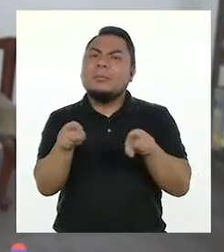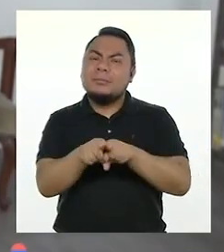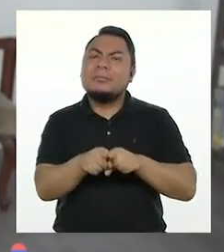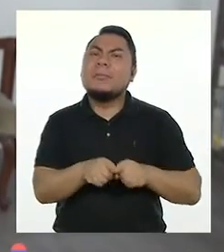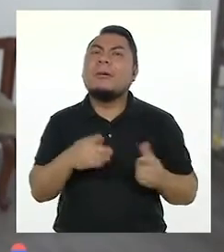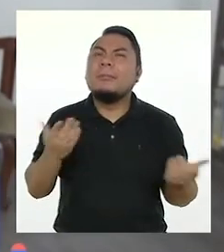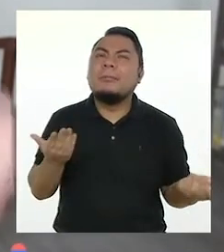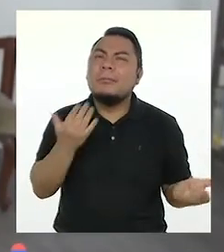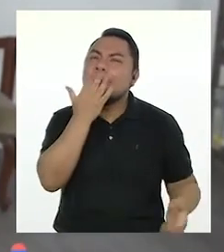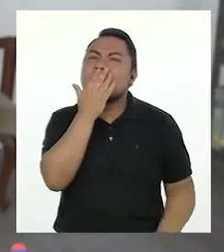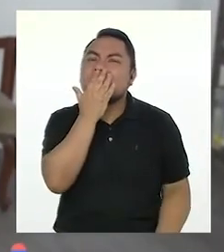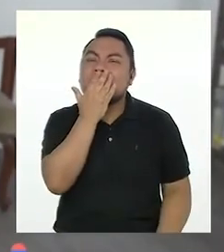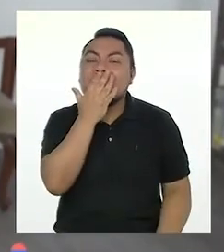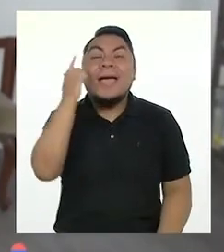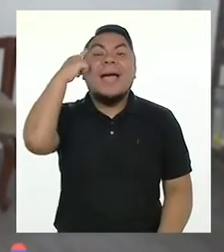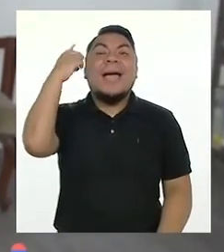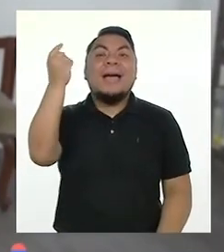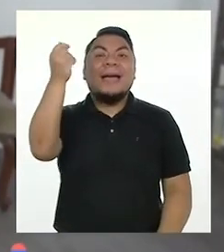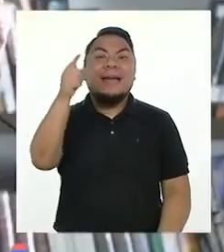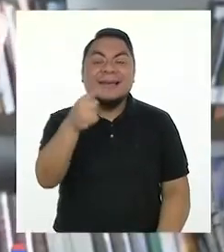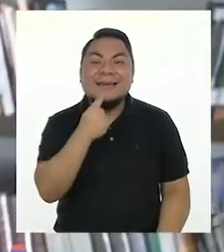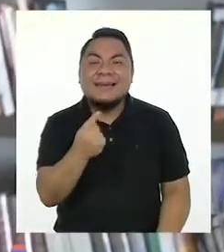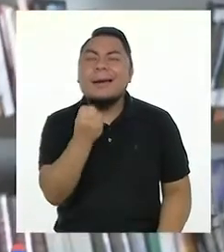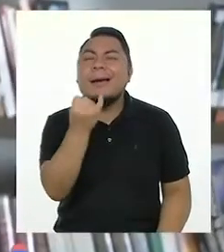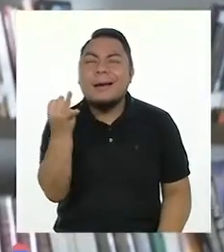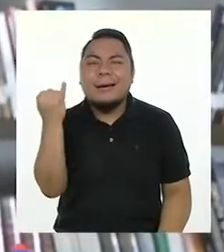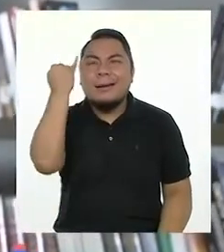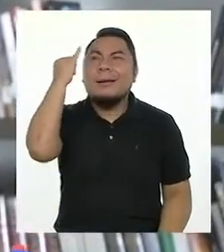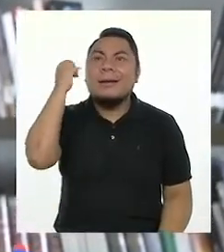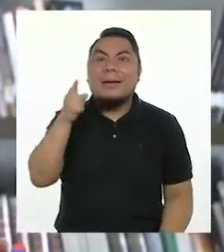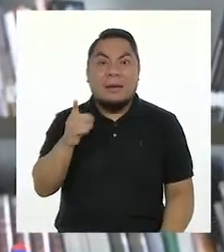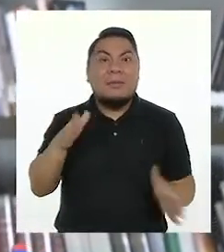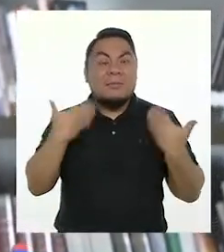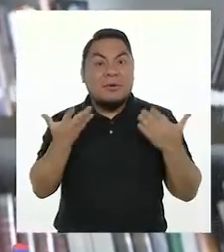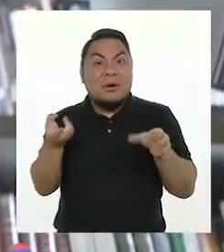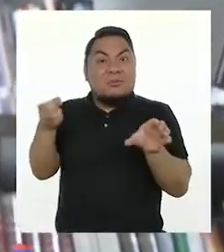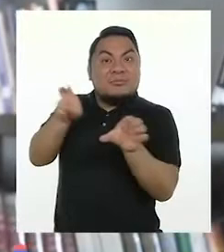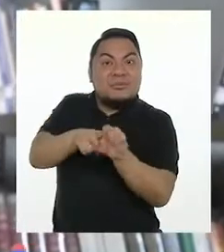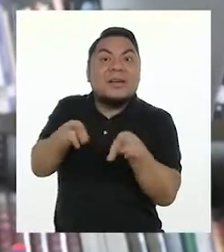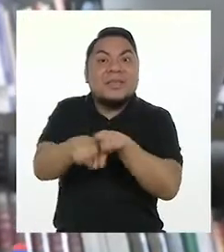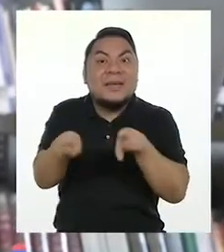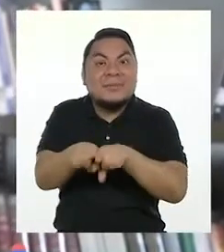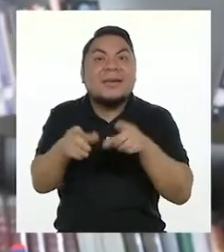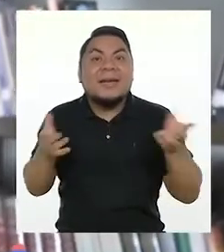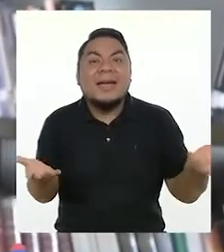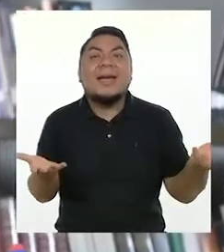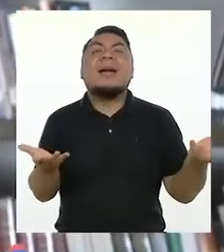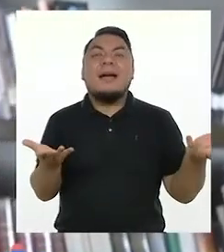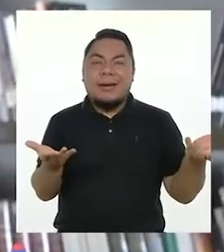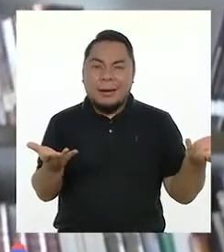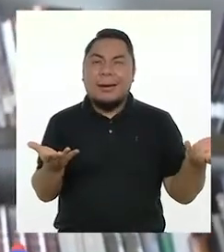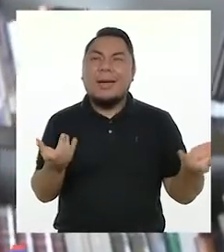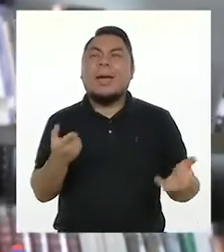en... ¡Se me ocurre algo! Podemos también subirnos a un...